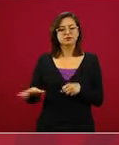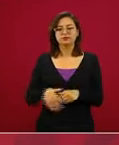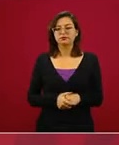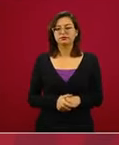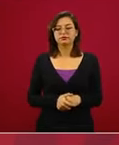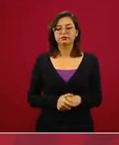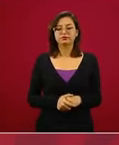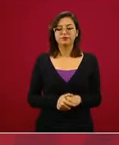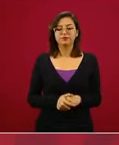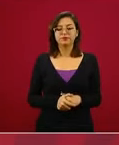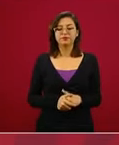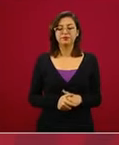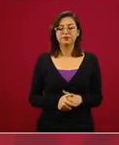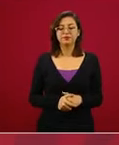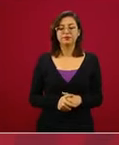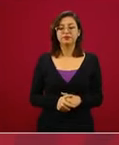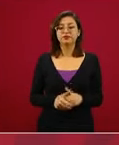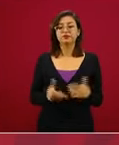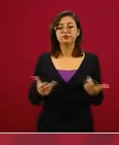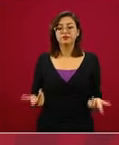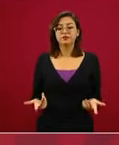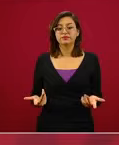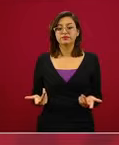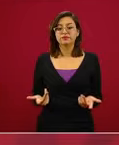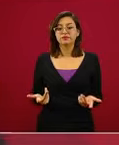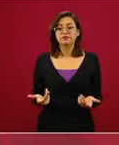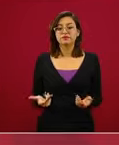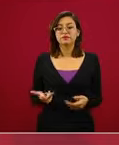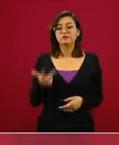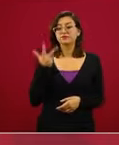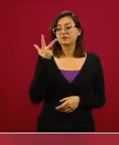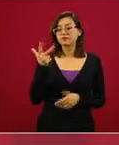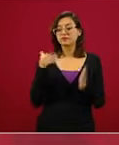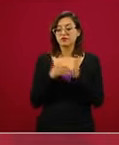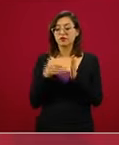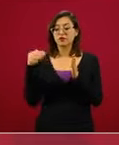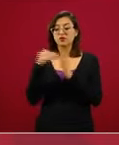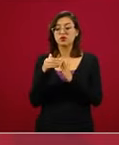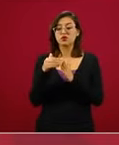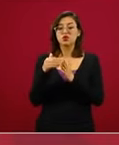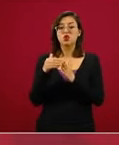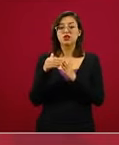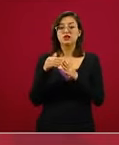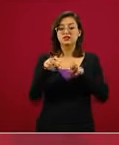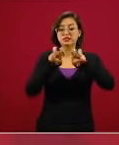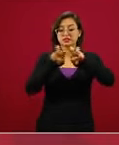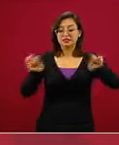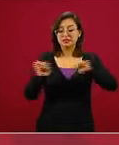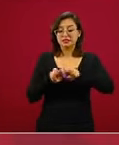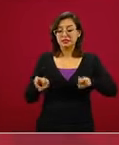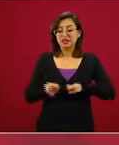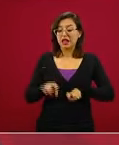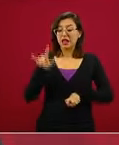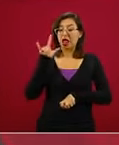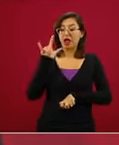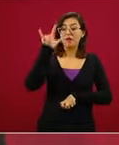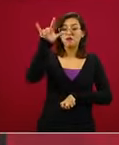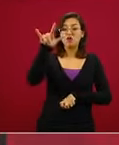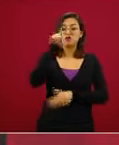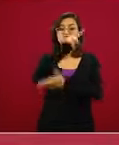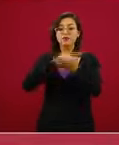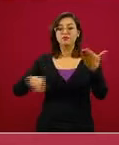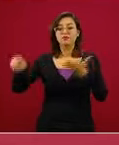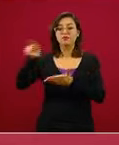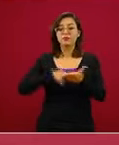Al día de hoy llegamos a casi ocho millones de asientos de avión cancelados en lo que va del 10 de marzo para